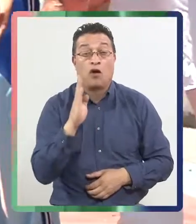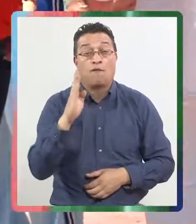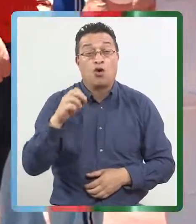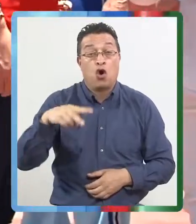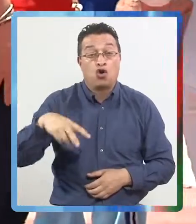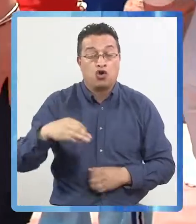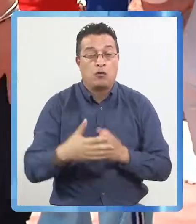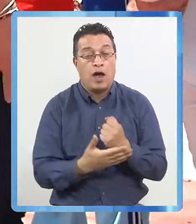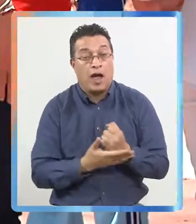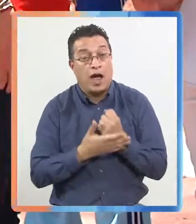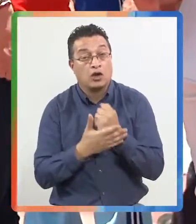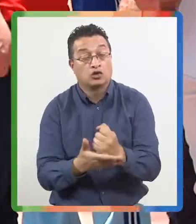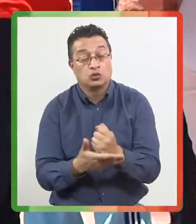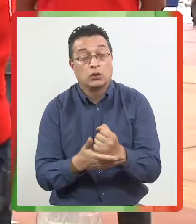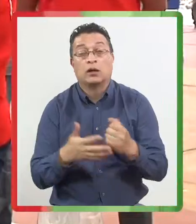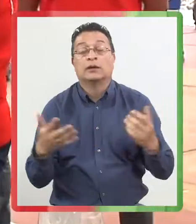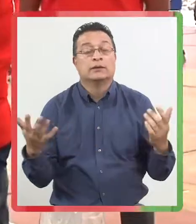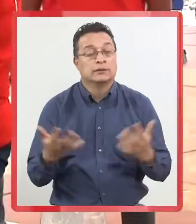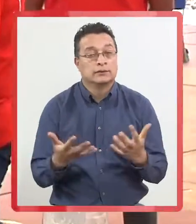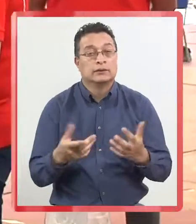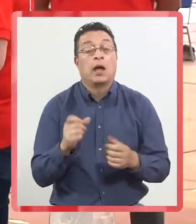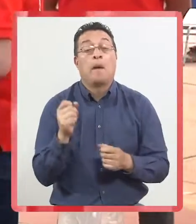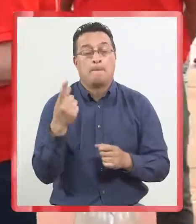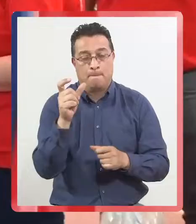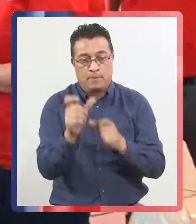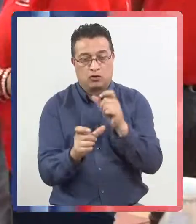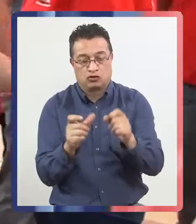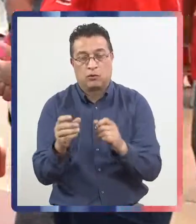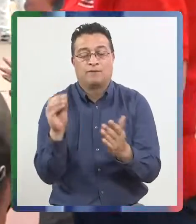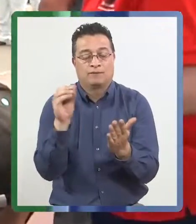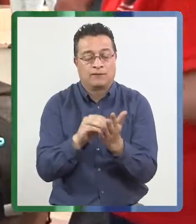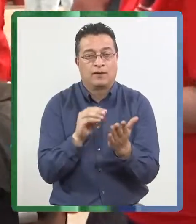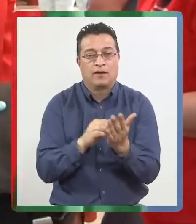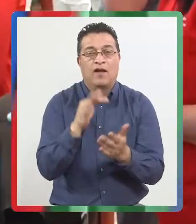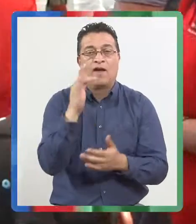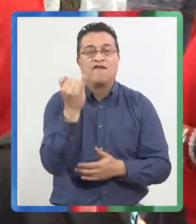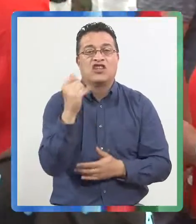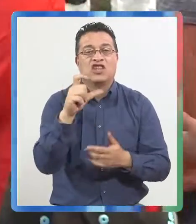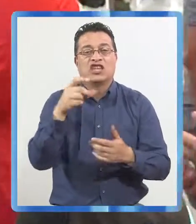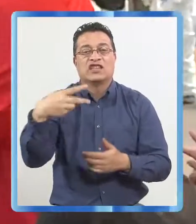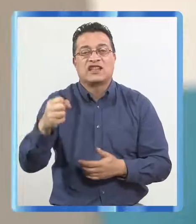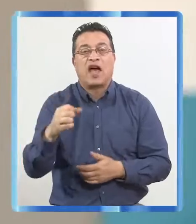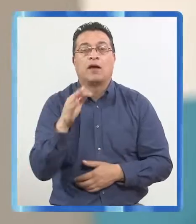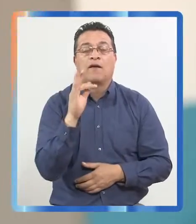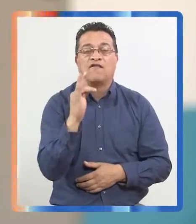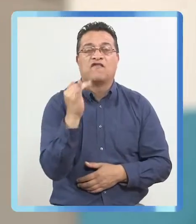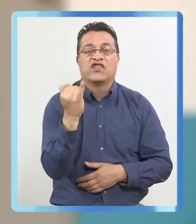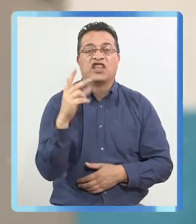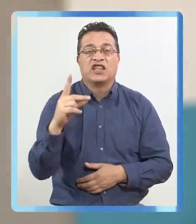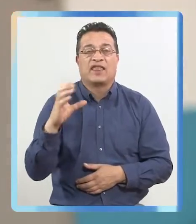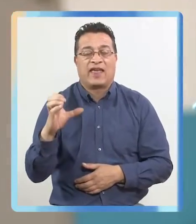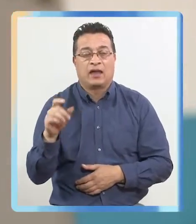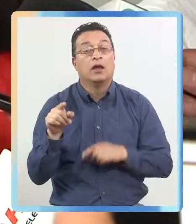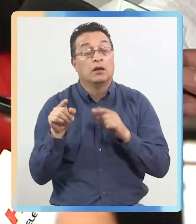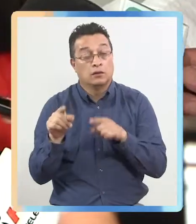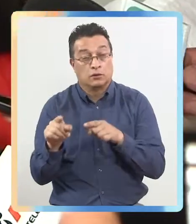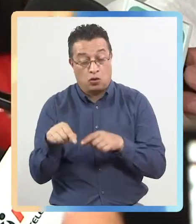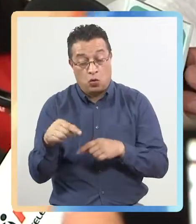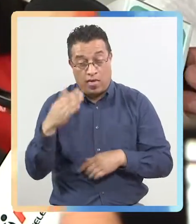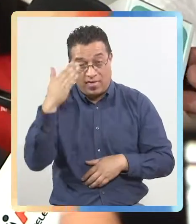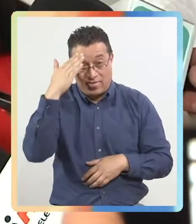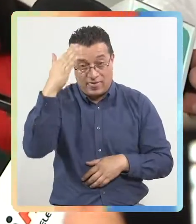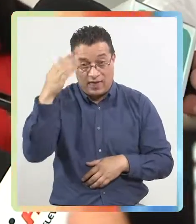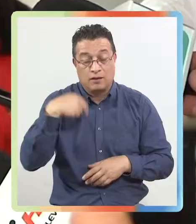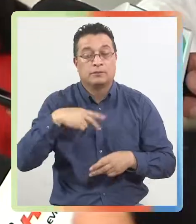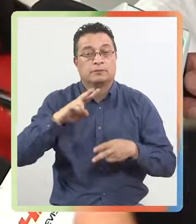respuesta de bonos de ayuda va a estar en la medida que las personas hagan su ficha FIBE. Y es muy importante decir que esperamos